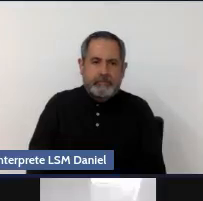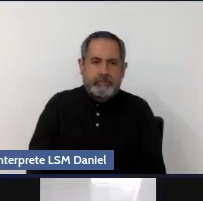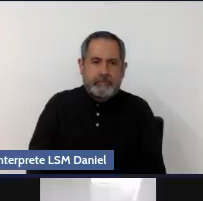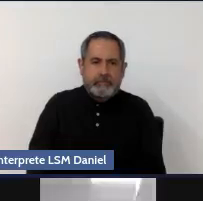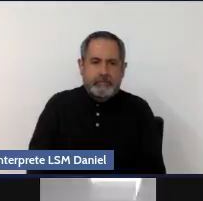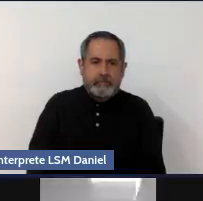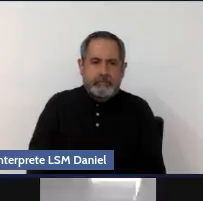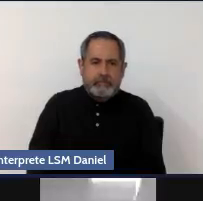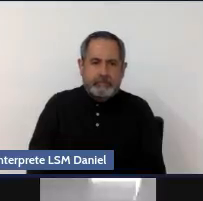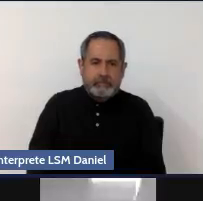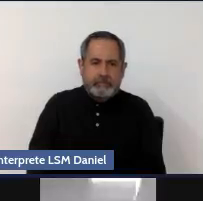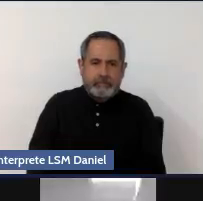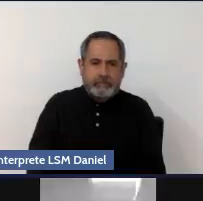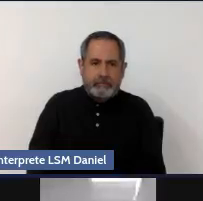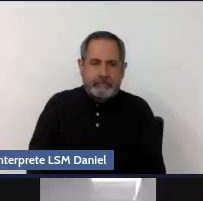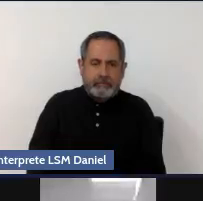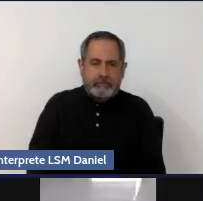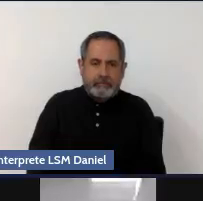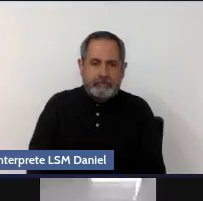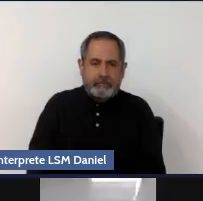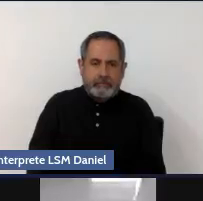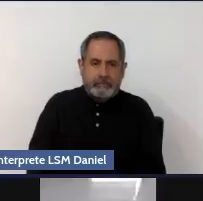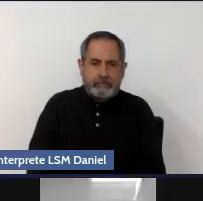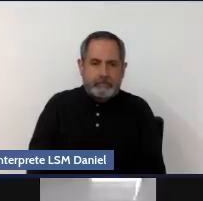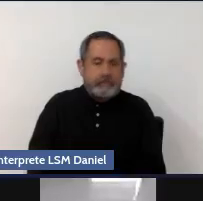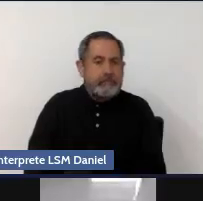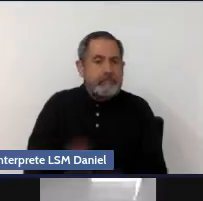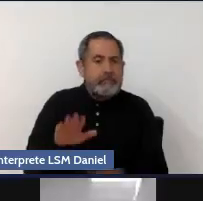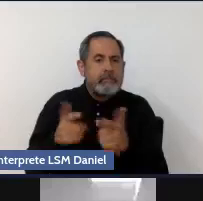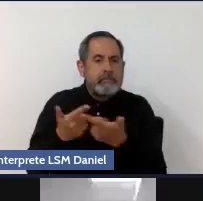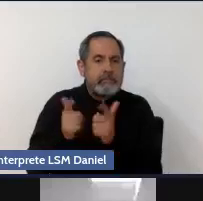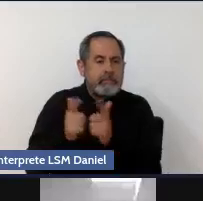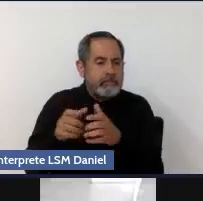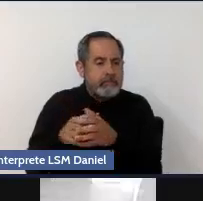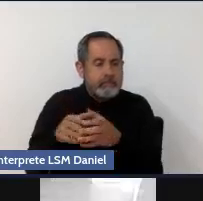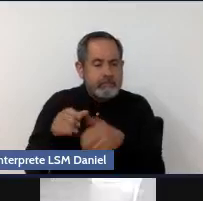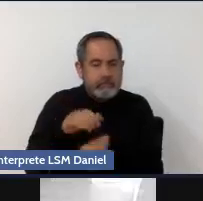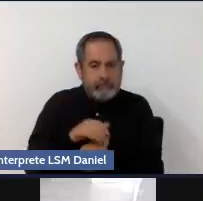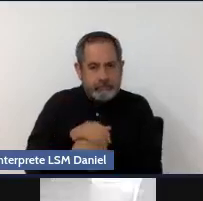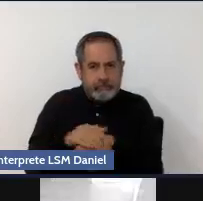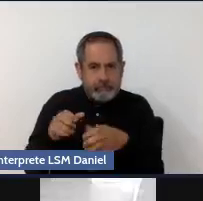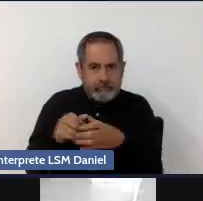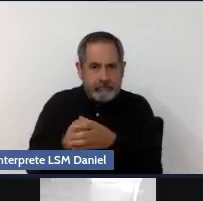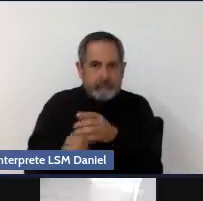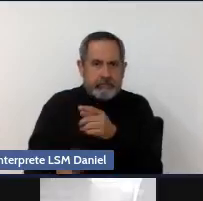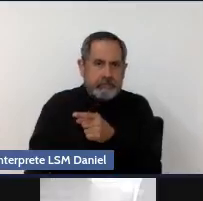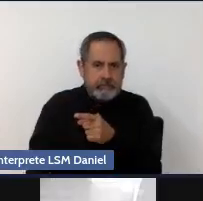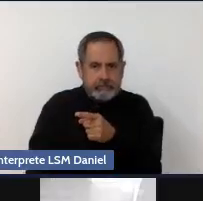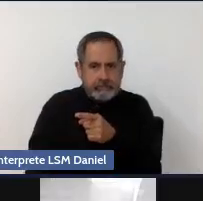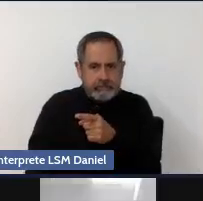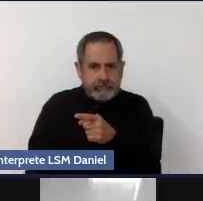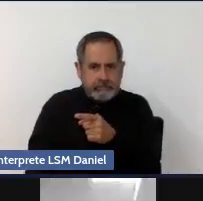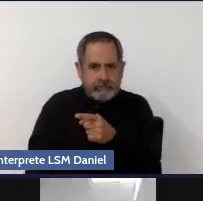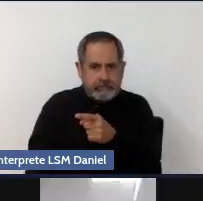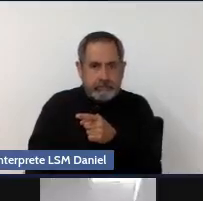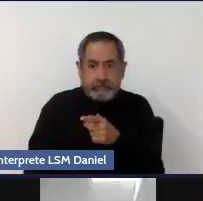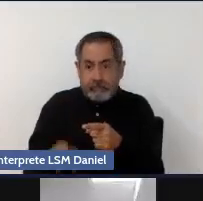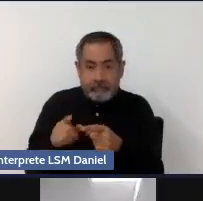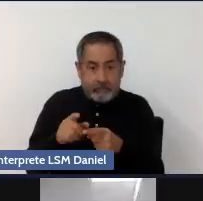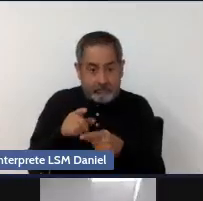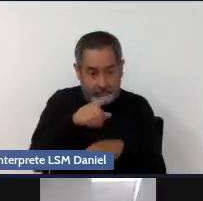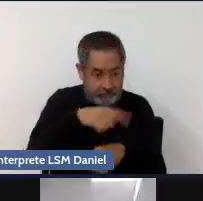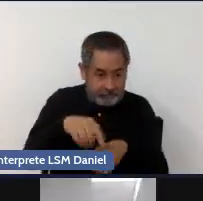Cuando el grupo de amigos son consumidores, por ejemplo,